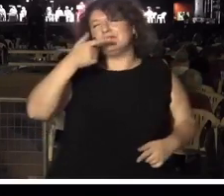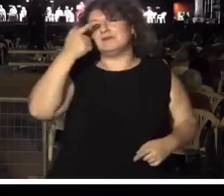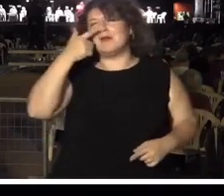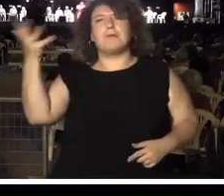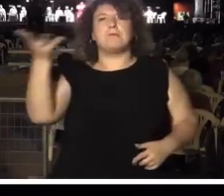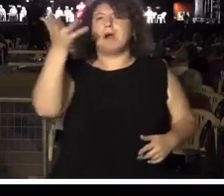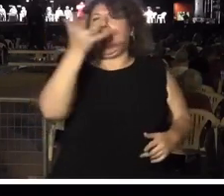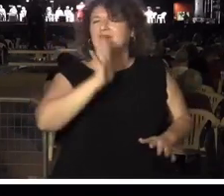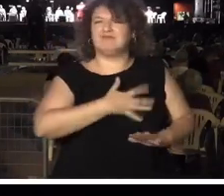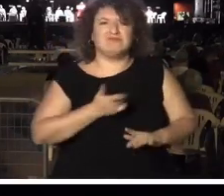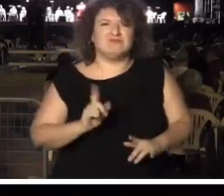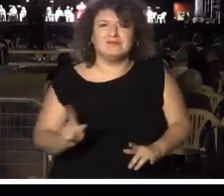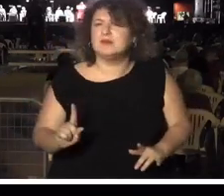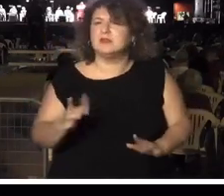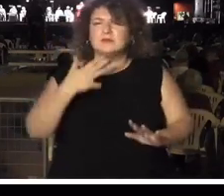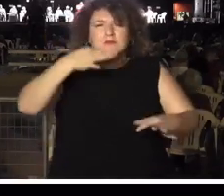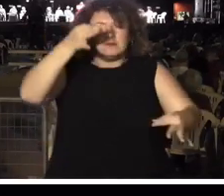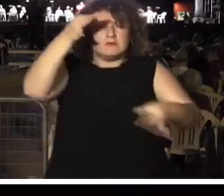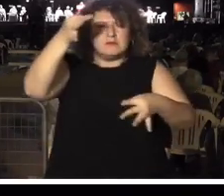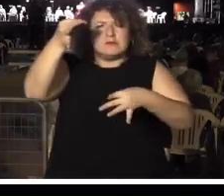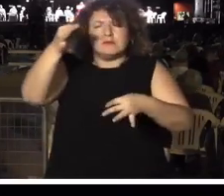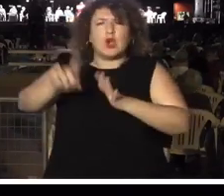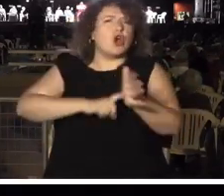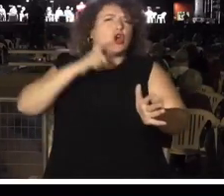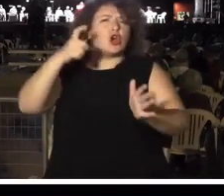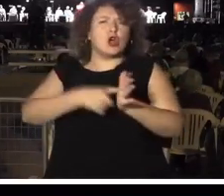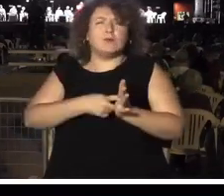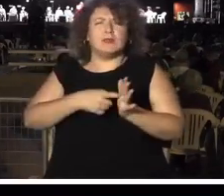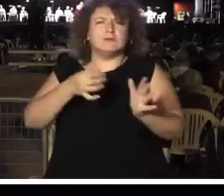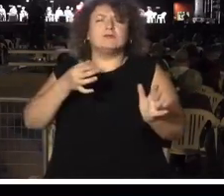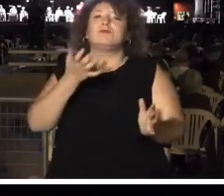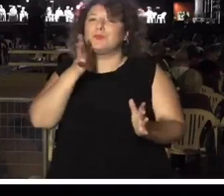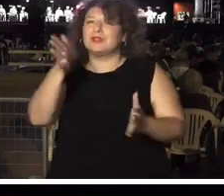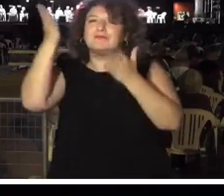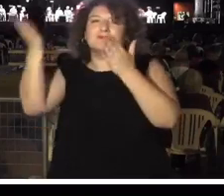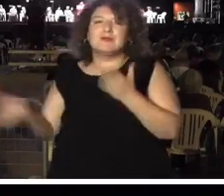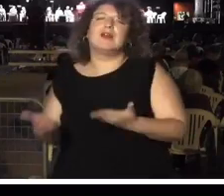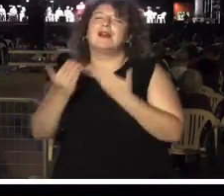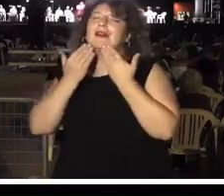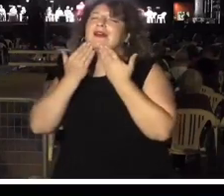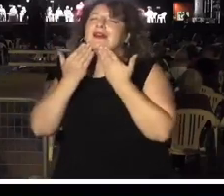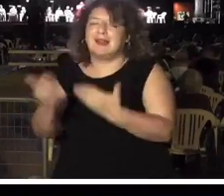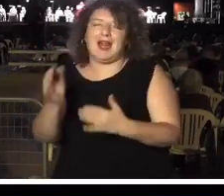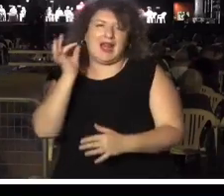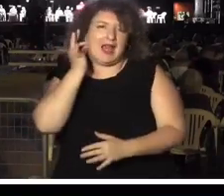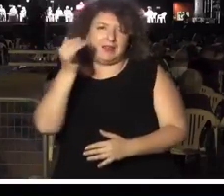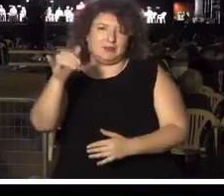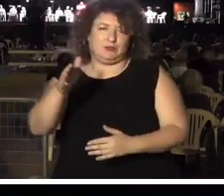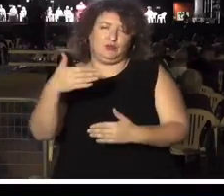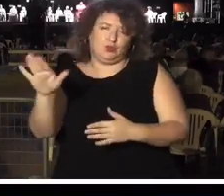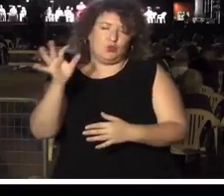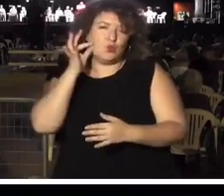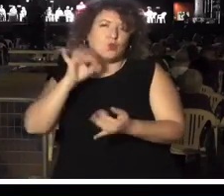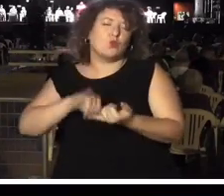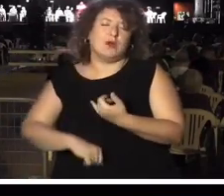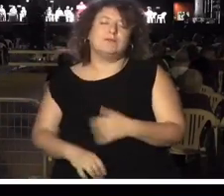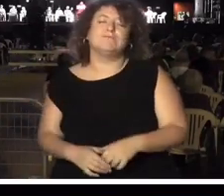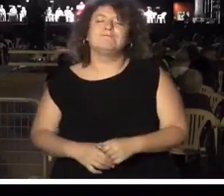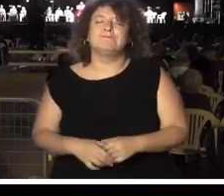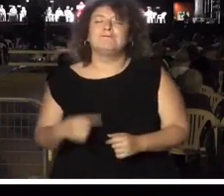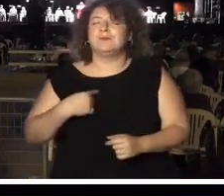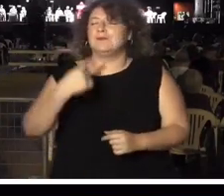más extremo, ¿no? Y por eso le quiero dar también las gracias a ella, ¿no? Echaremos mucho de menos a Julio.